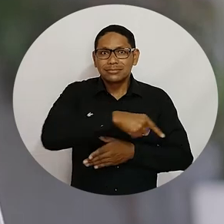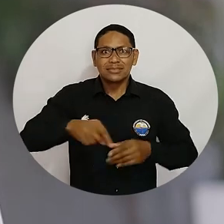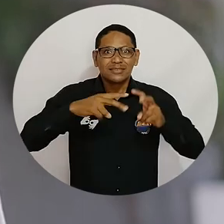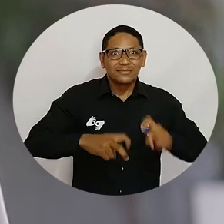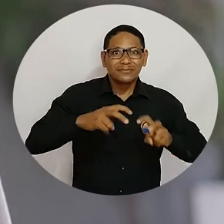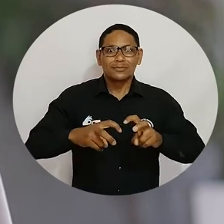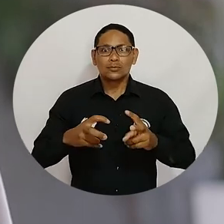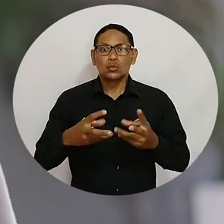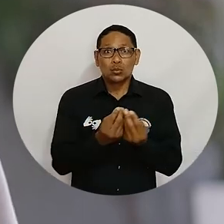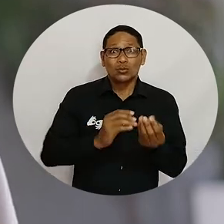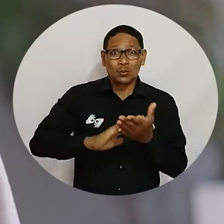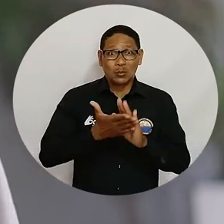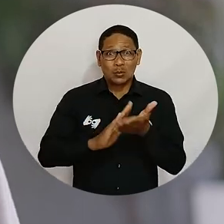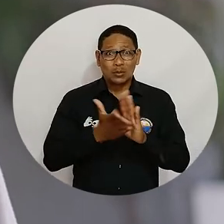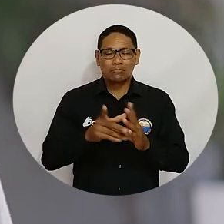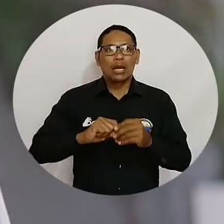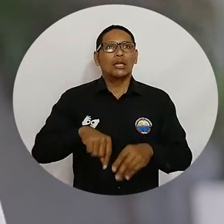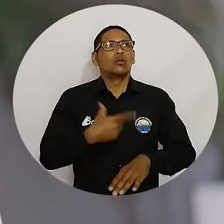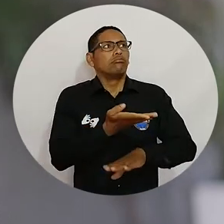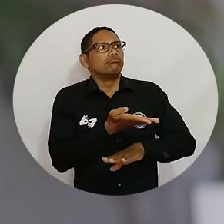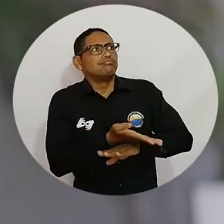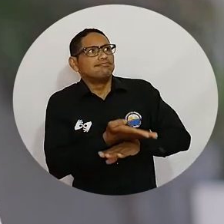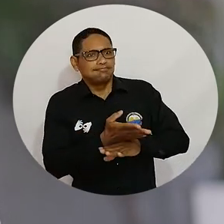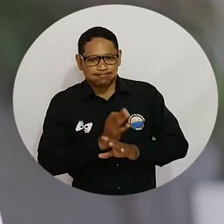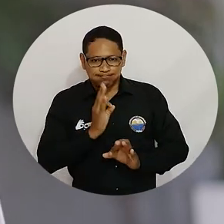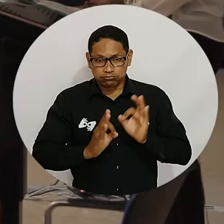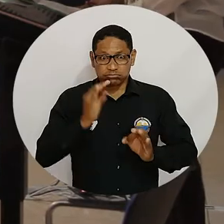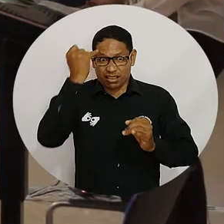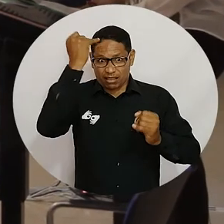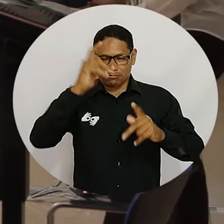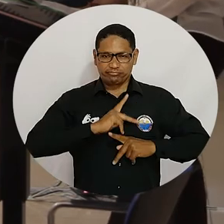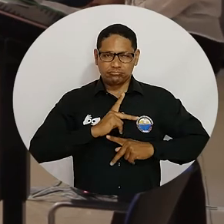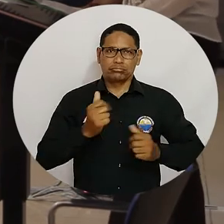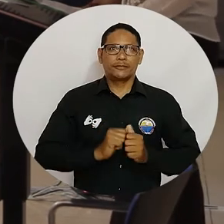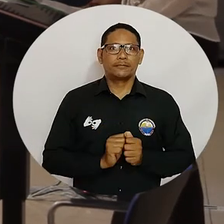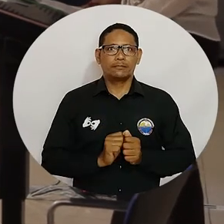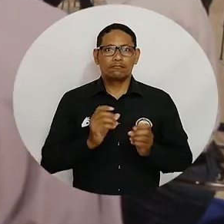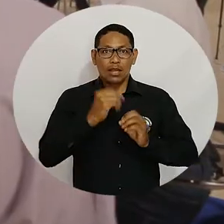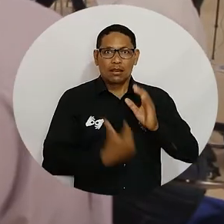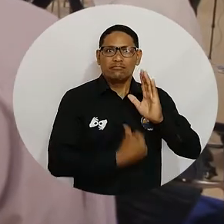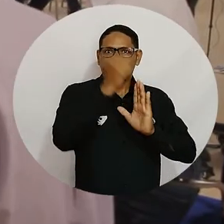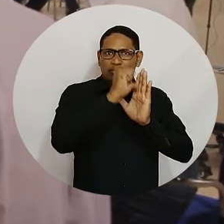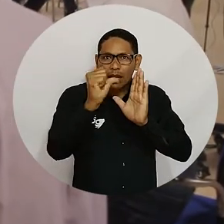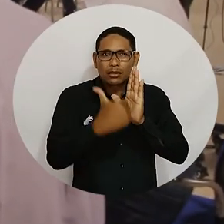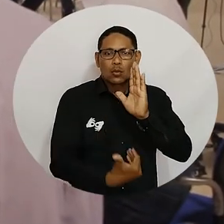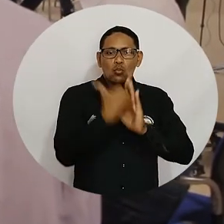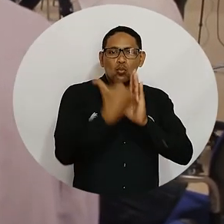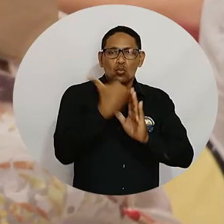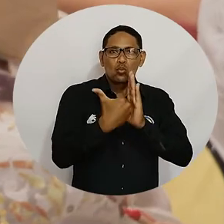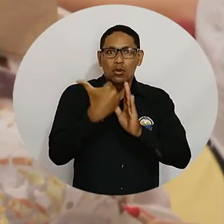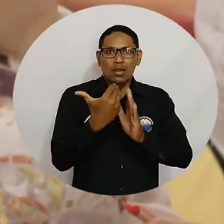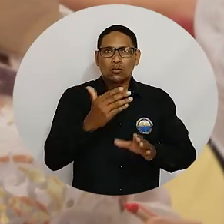investigadores y a otros miembros de la comunidad a presentar las solicitudes de protección. Además, se realizó la firma de actas de inicio de la quinta